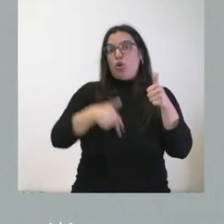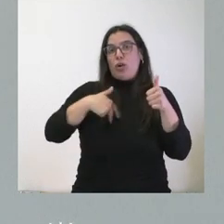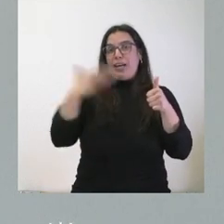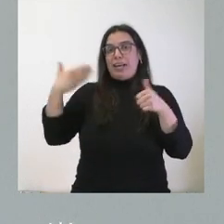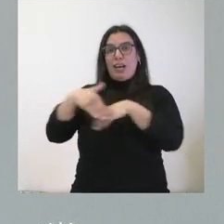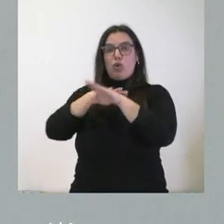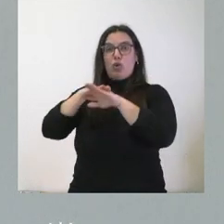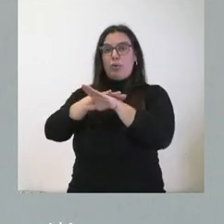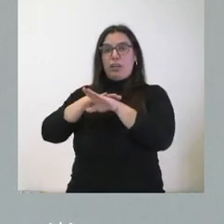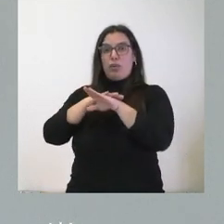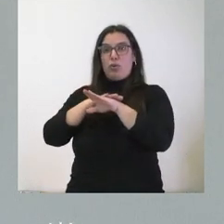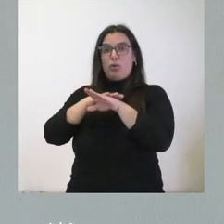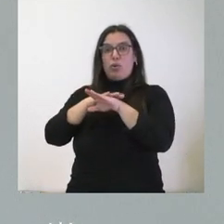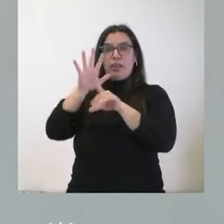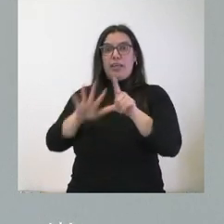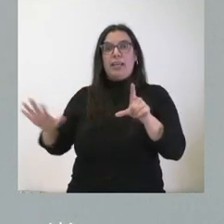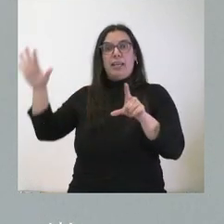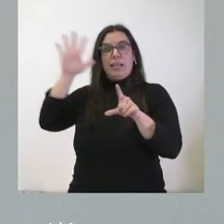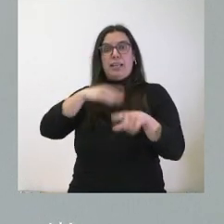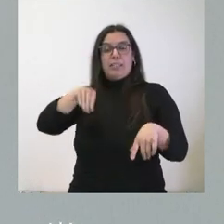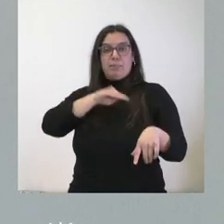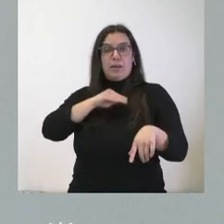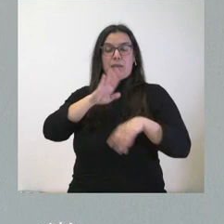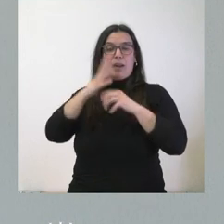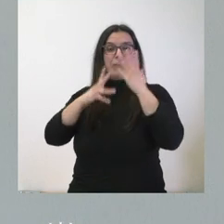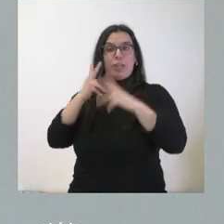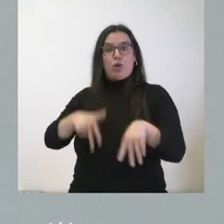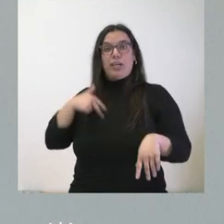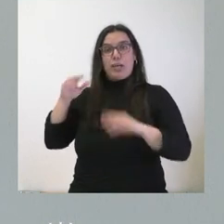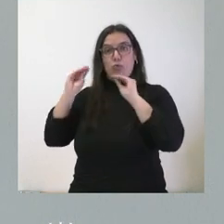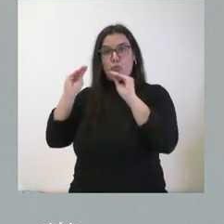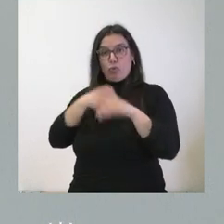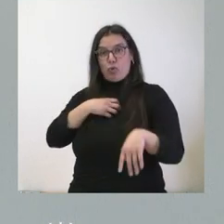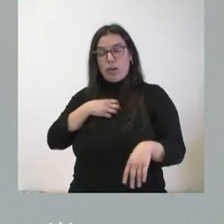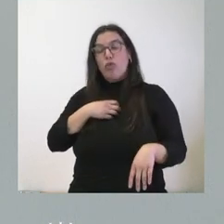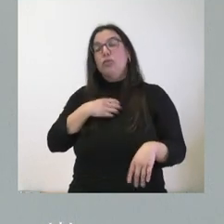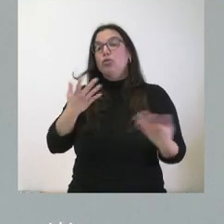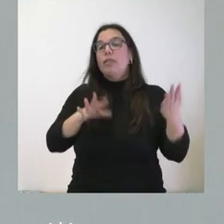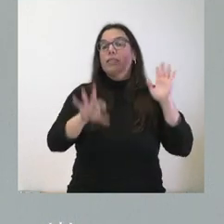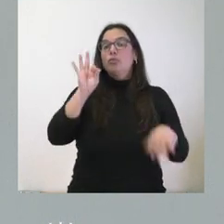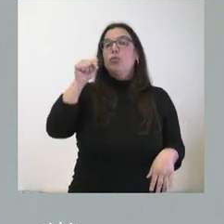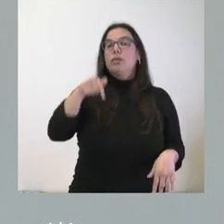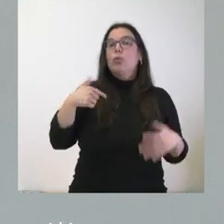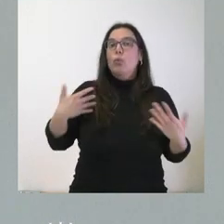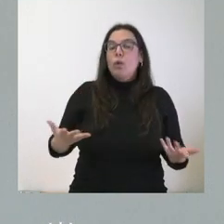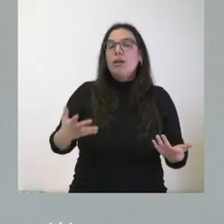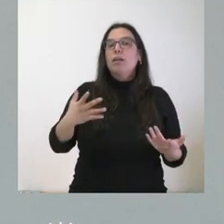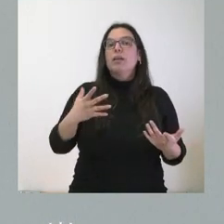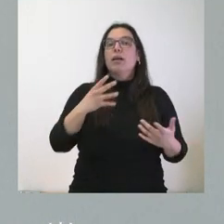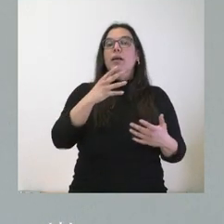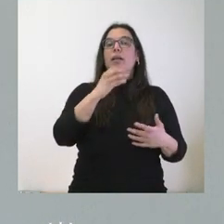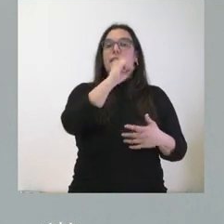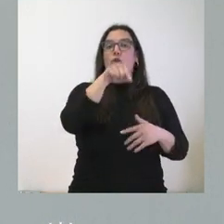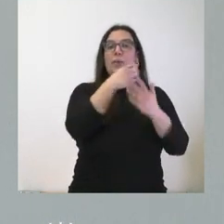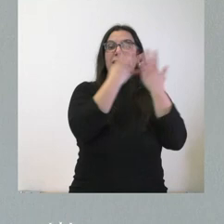Gobierno de la Nación, para el ámbito de la Administración General del Estado. Y la decisión que se ha tomado es aumentar desde 19